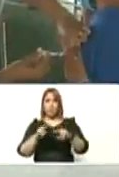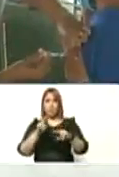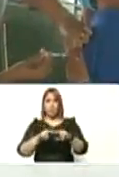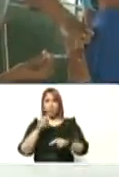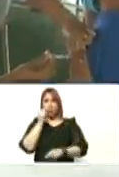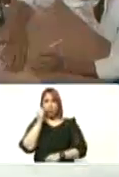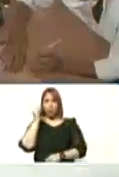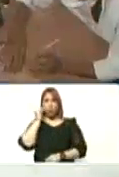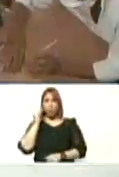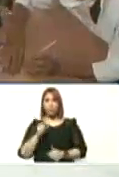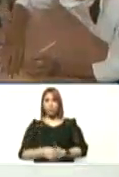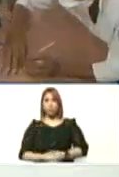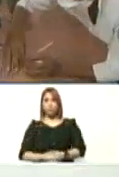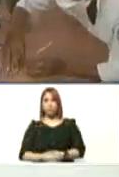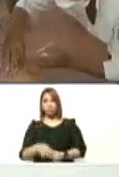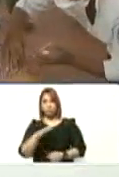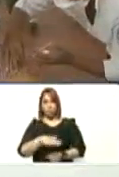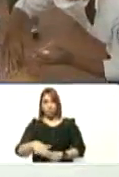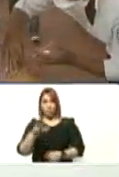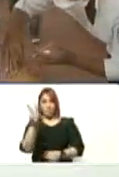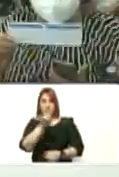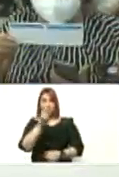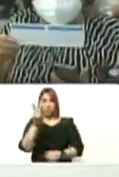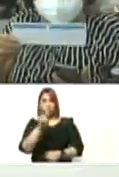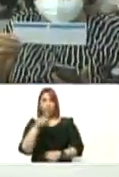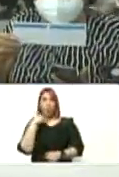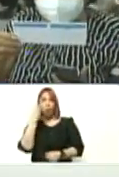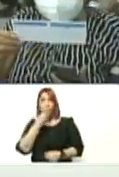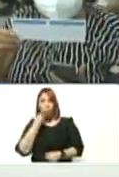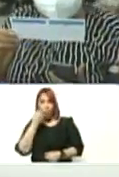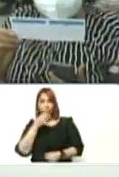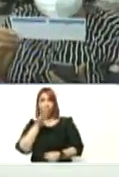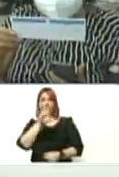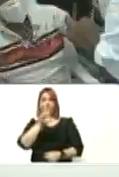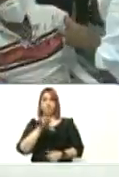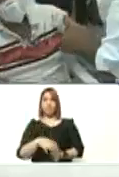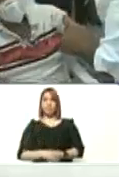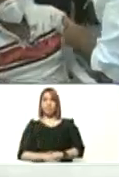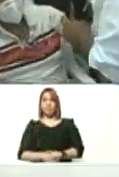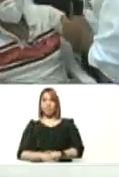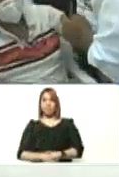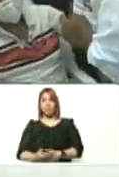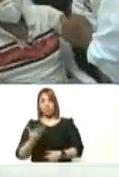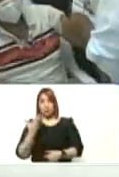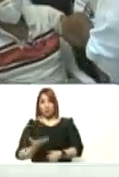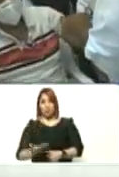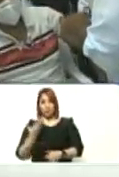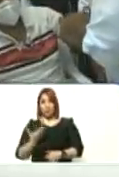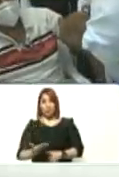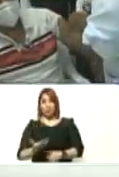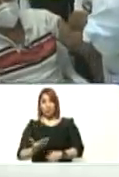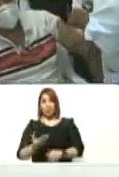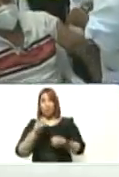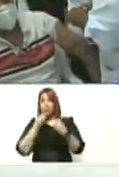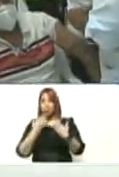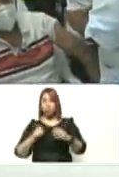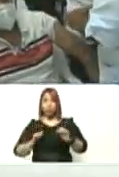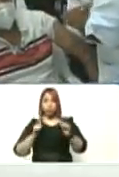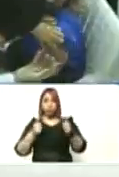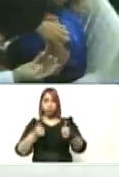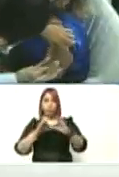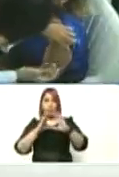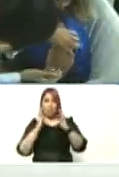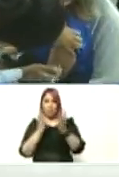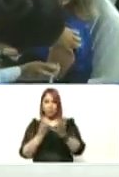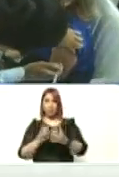niñas del país a los jóvenes del país por eso es tan importante bueno el inicio de clase